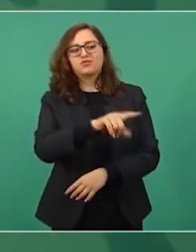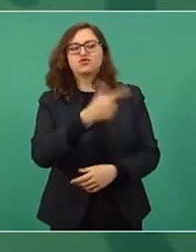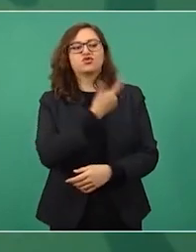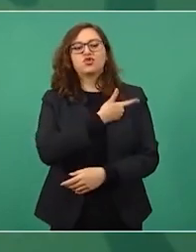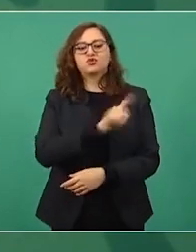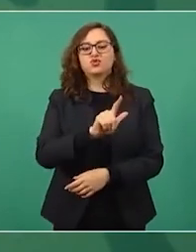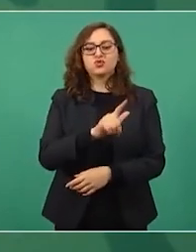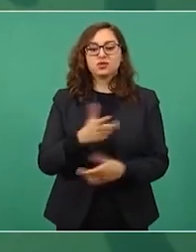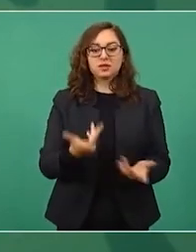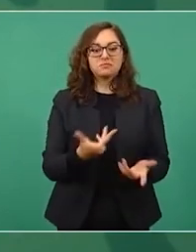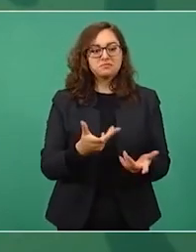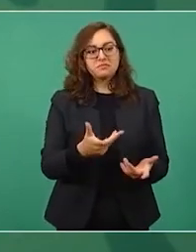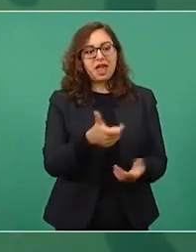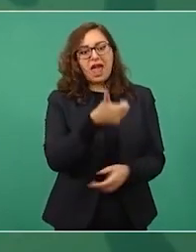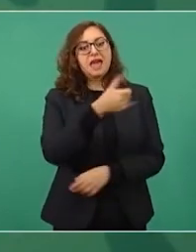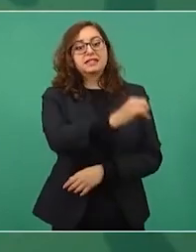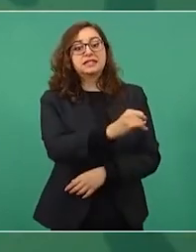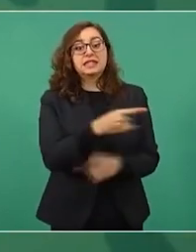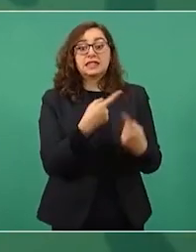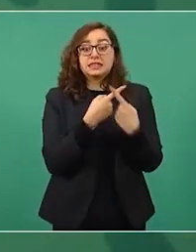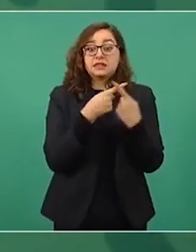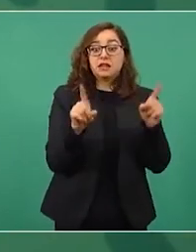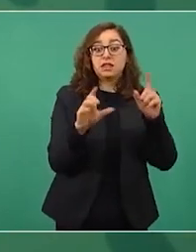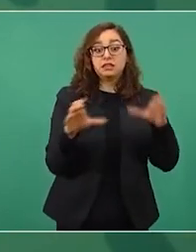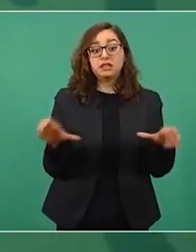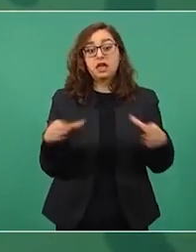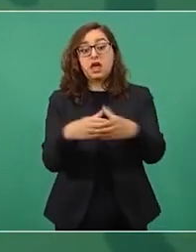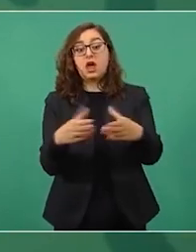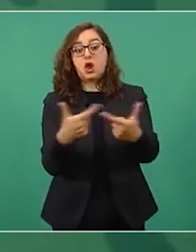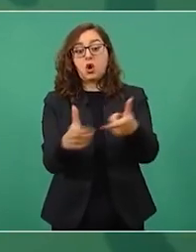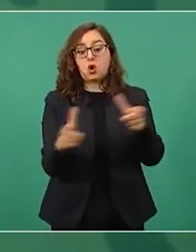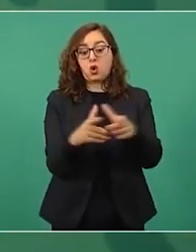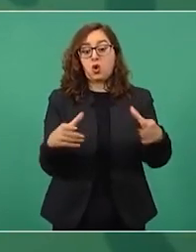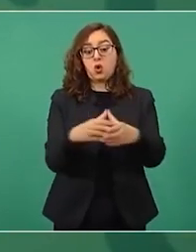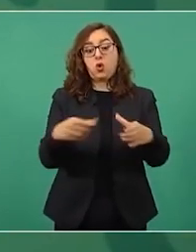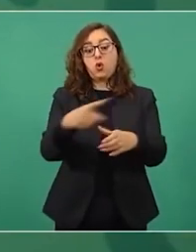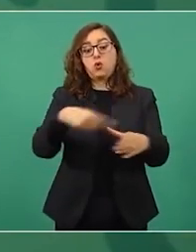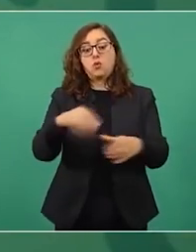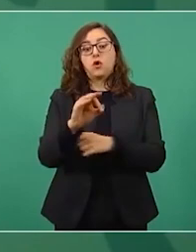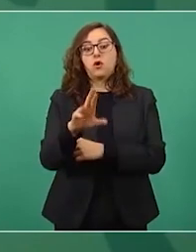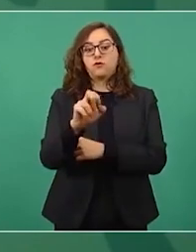este si está recogiendo firmas